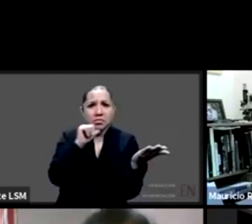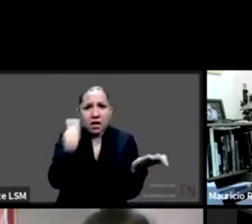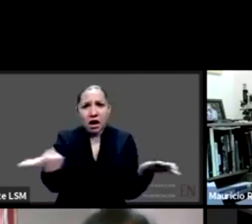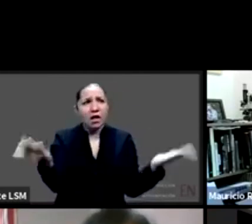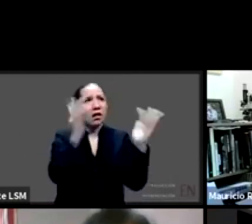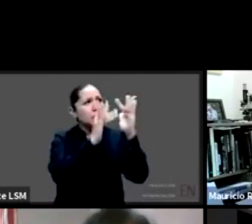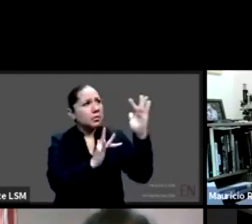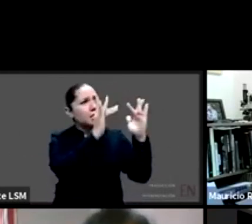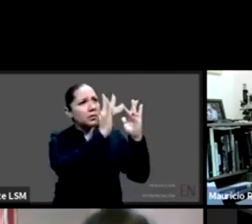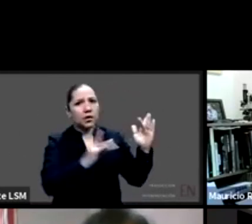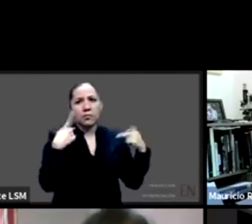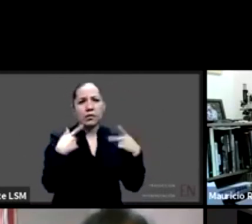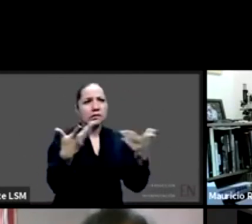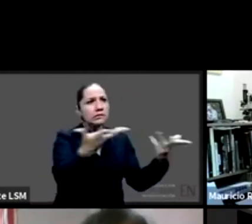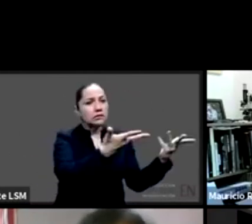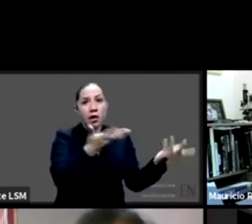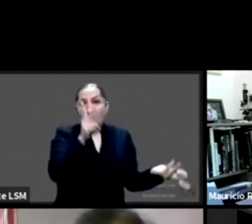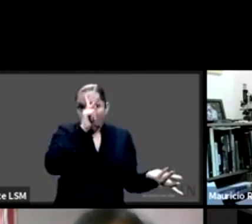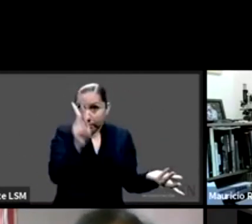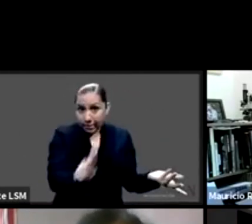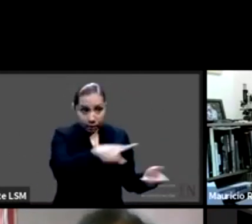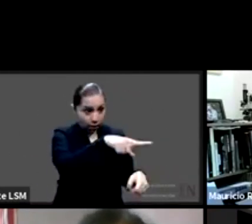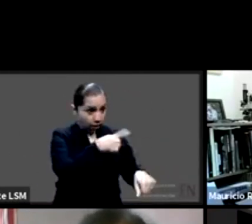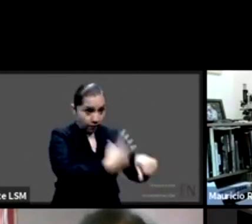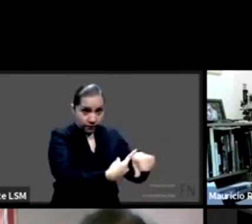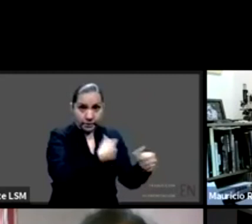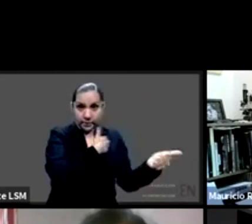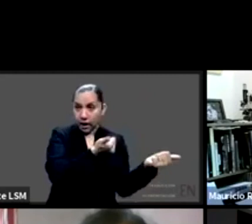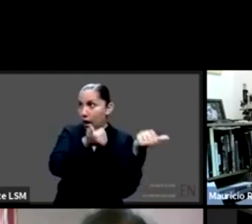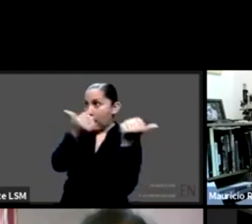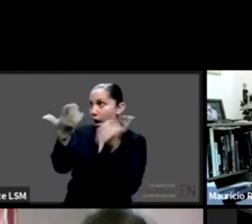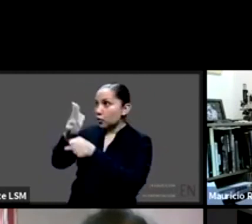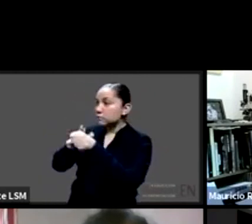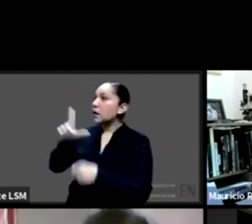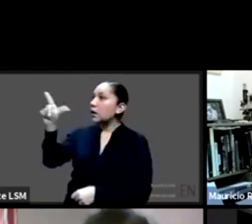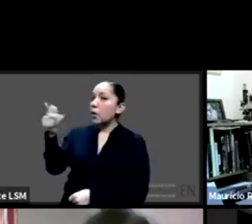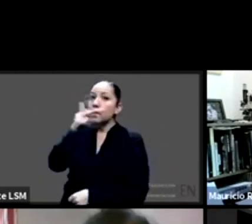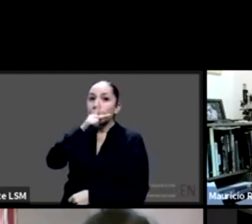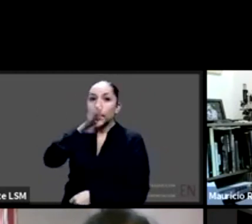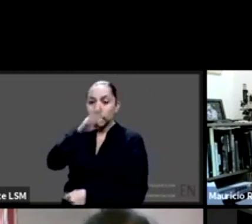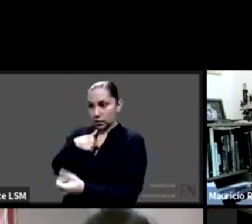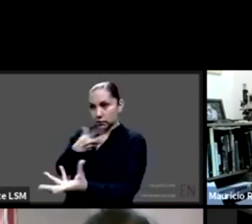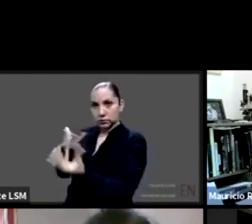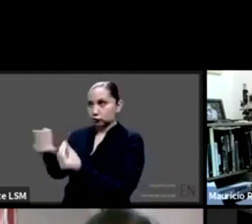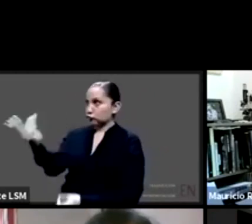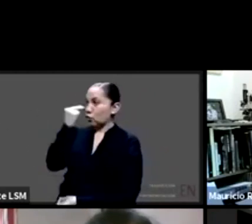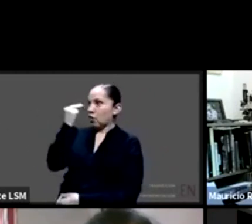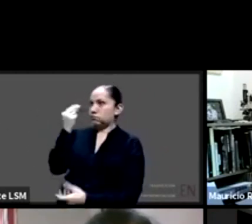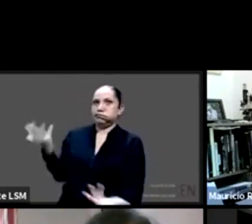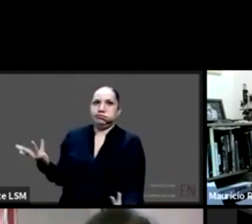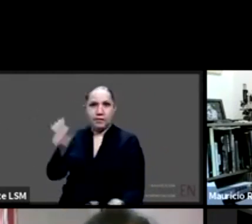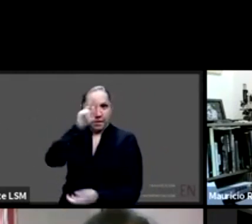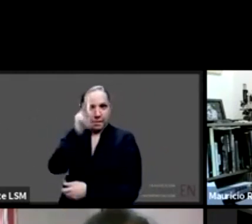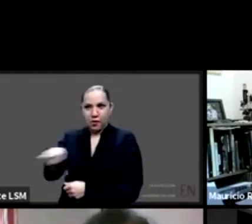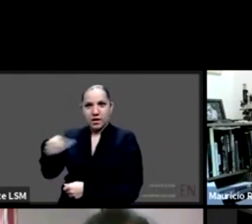al hospital y no dejan pasar a mamá o papá más impacto en salud mental entonces me parece